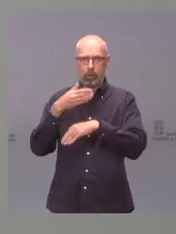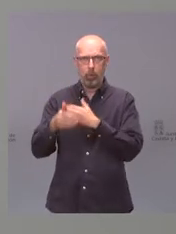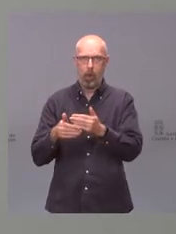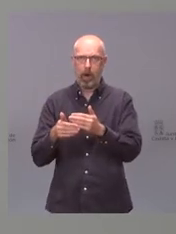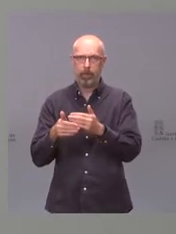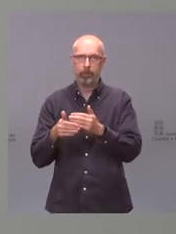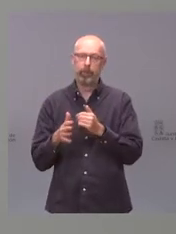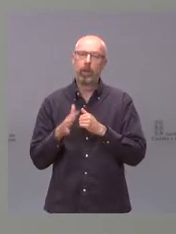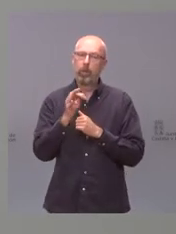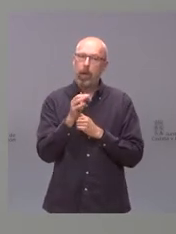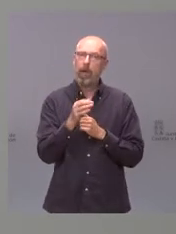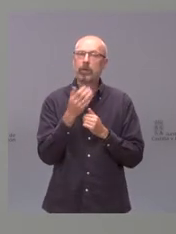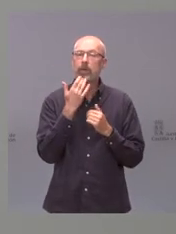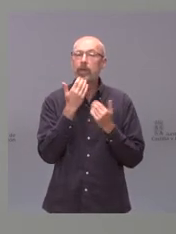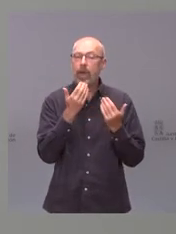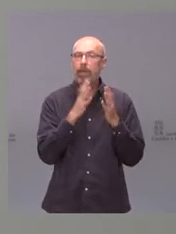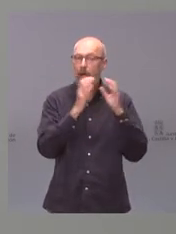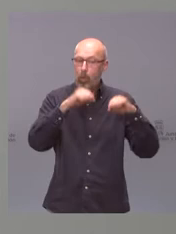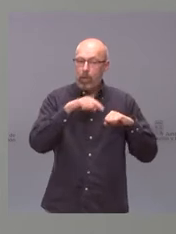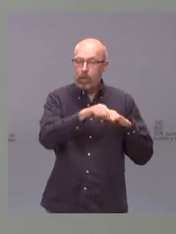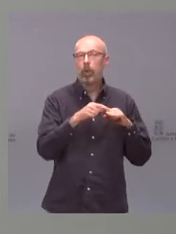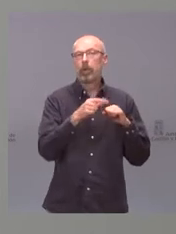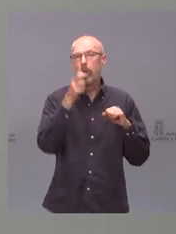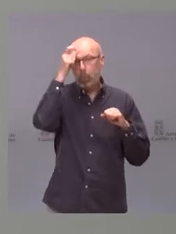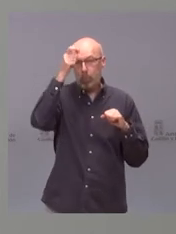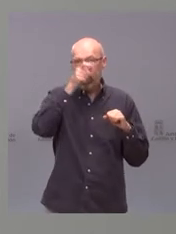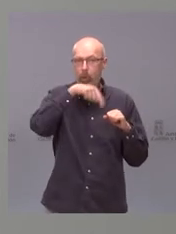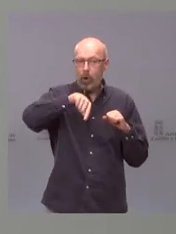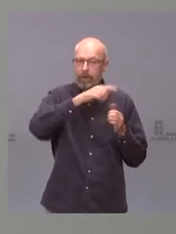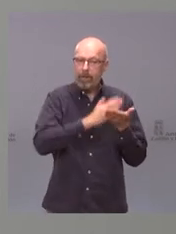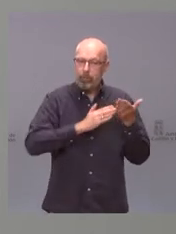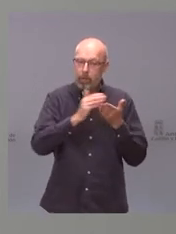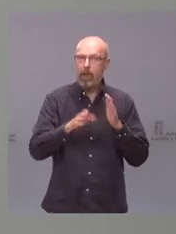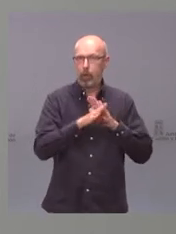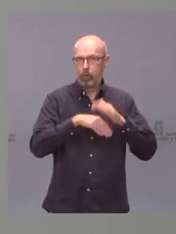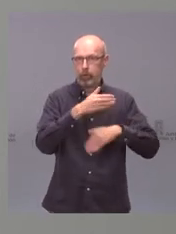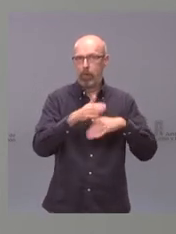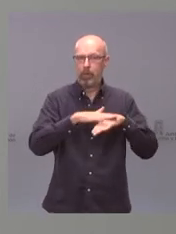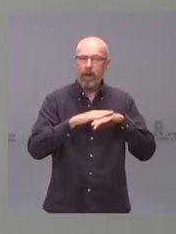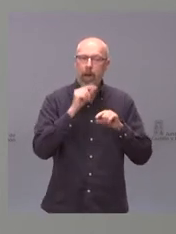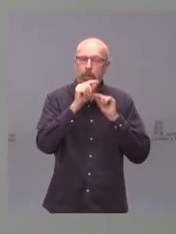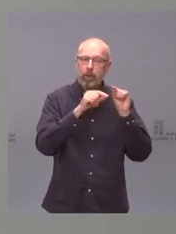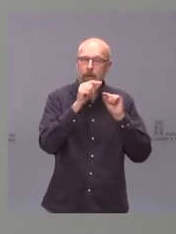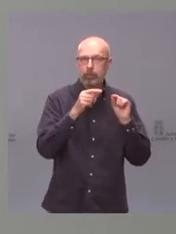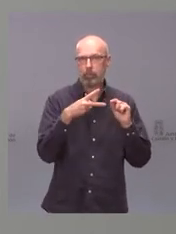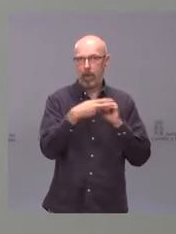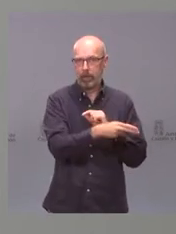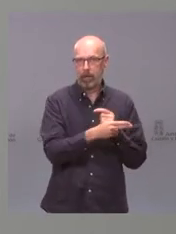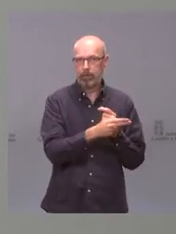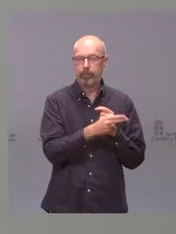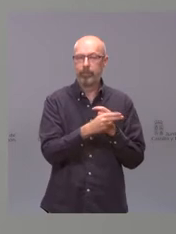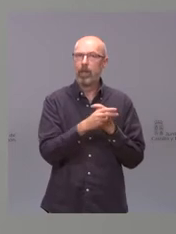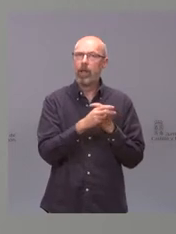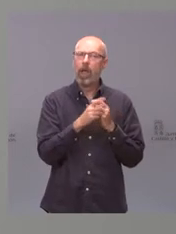municipios de nuestra comunidad con la finalidad de evitar nuevos contagios. La actitud preventiva debe